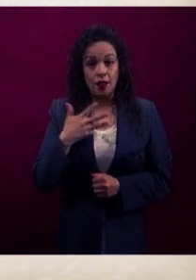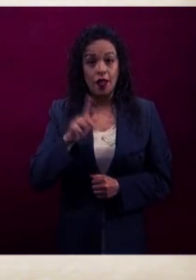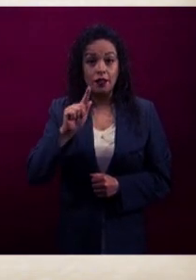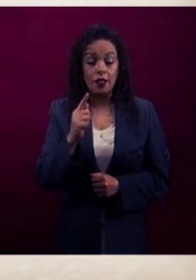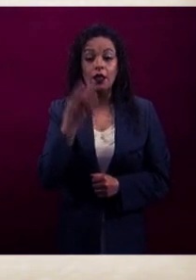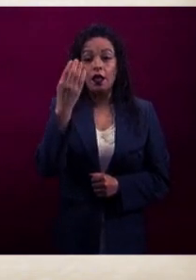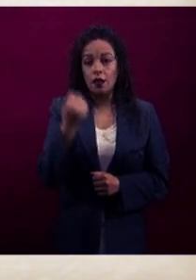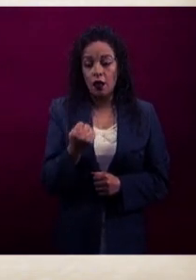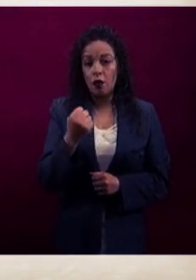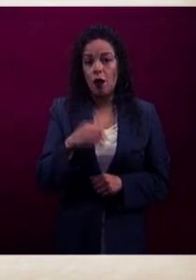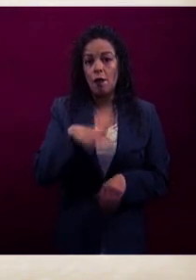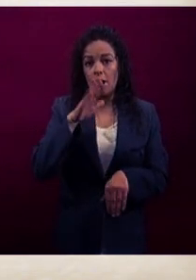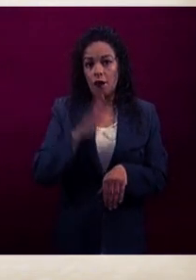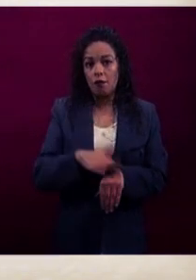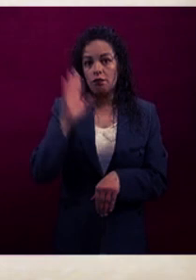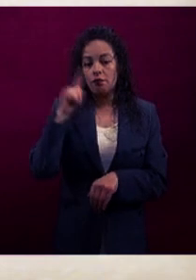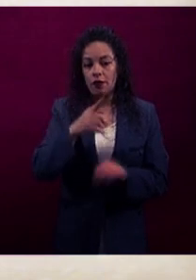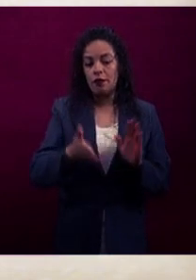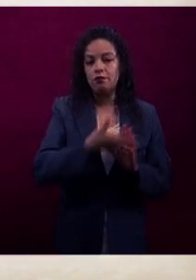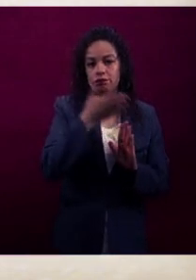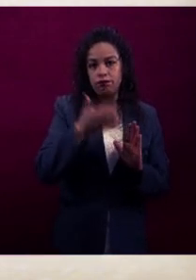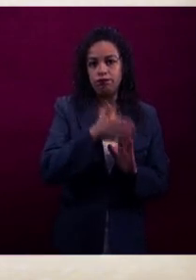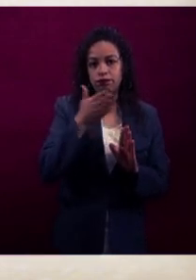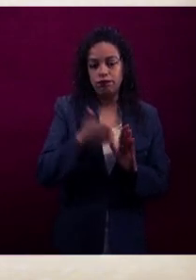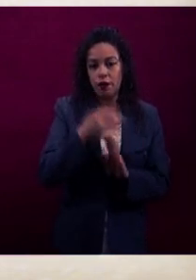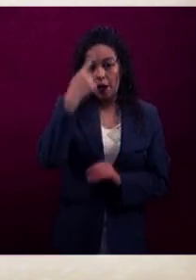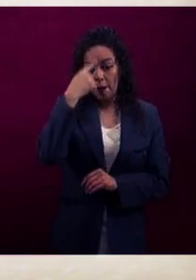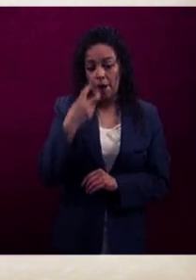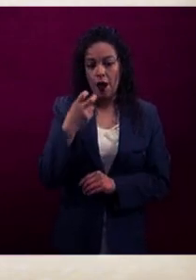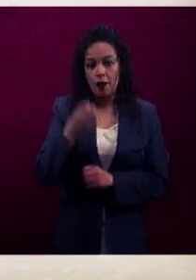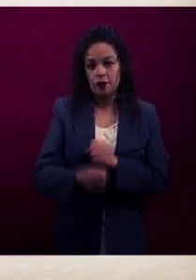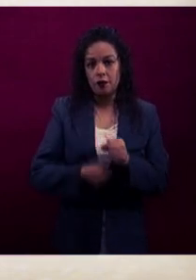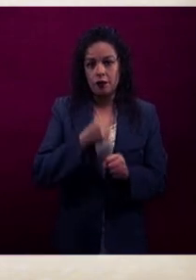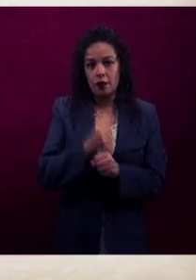cuarteles más a finales de este año.